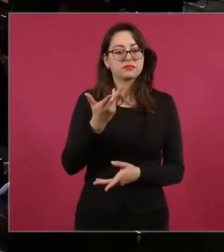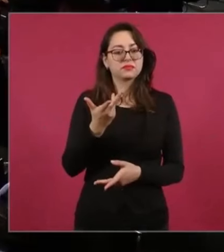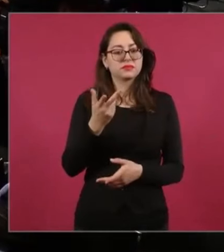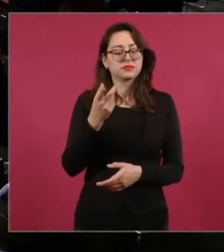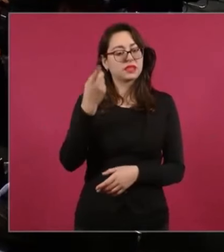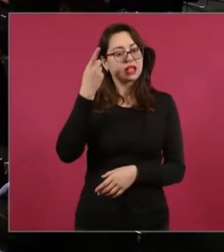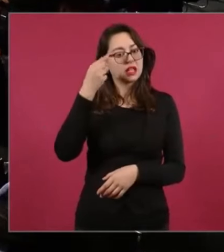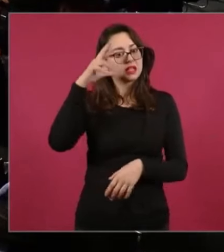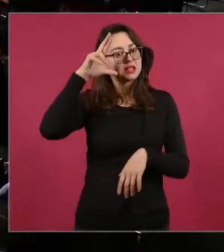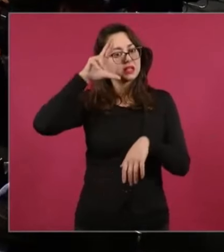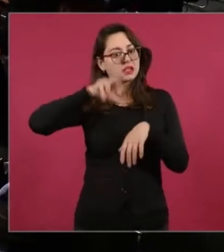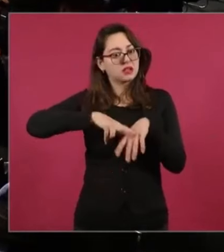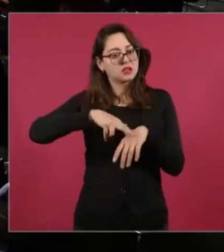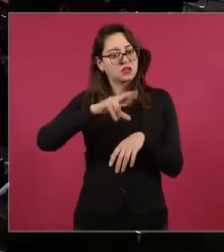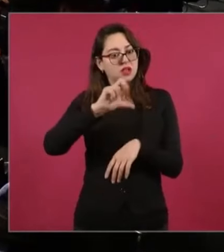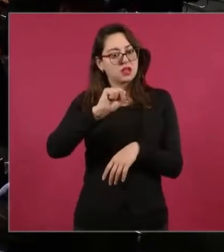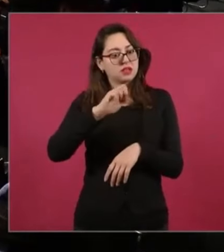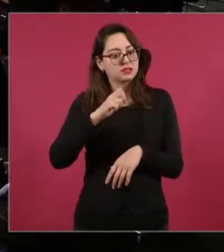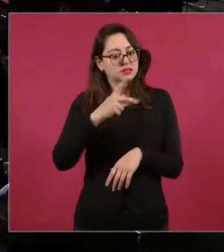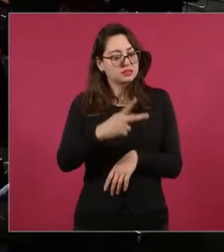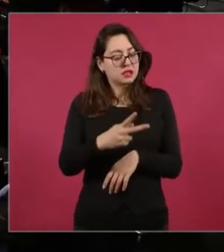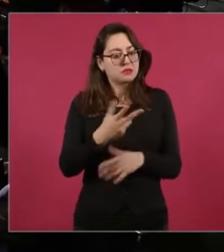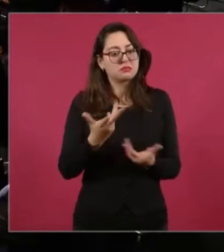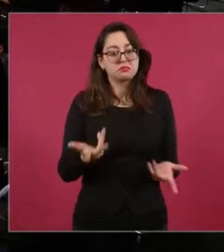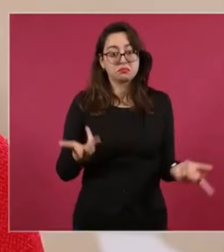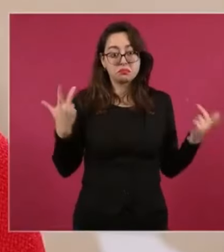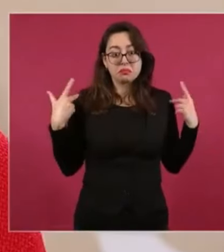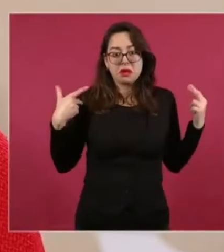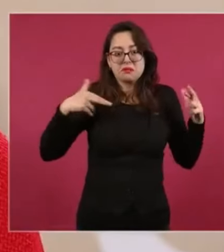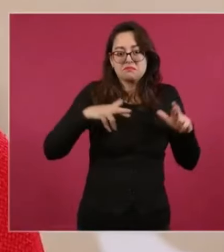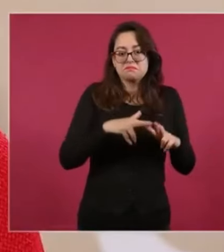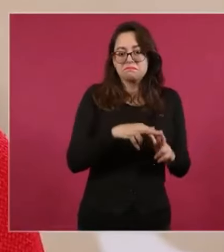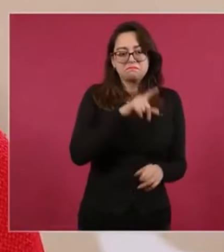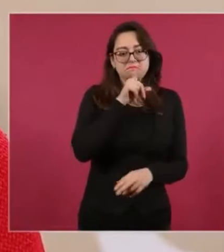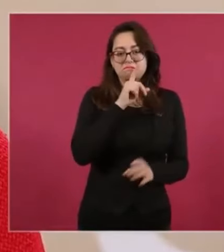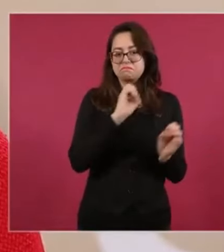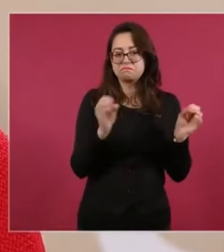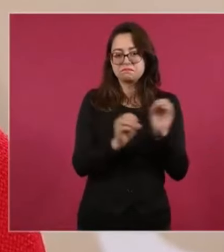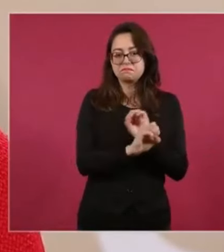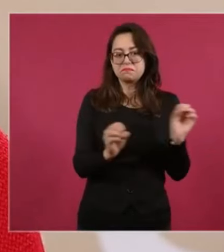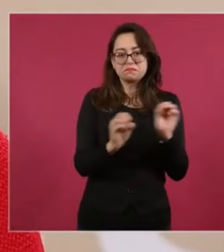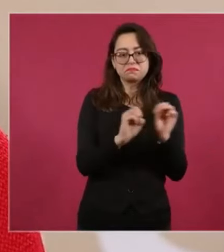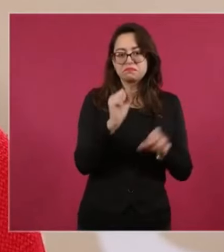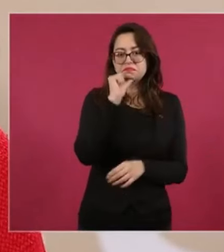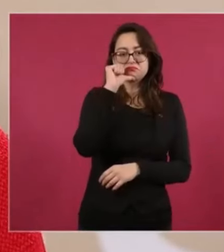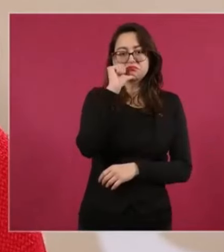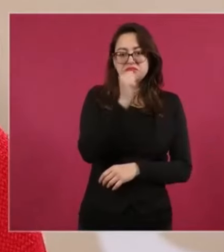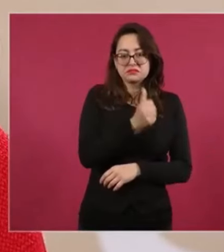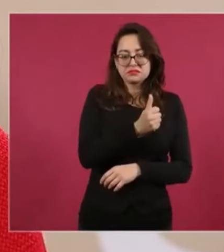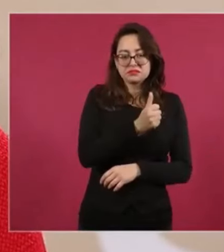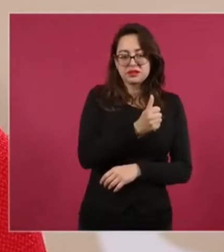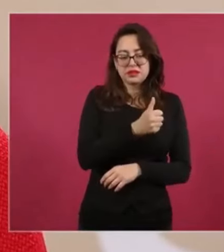de aulas los encargados de la educación en el país.